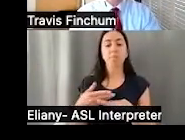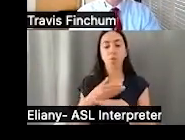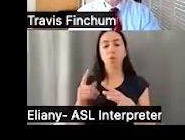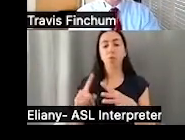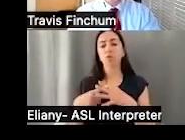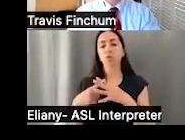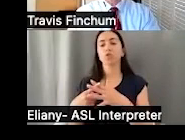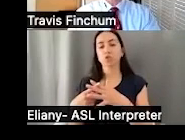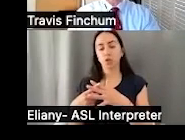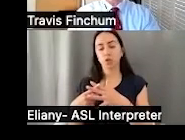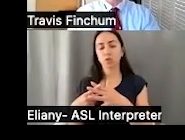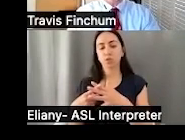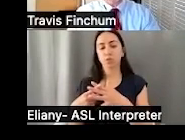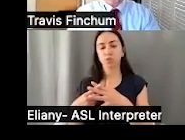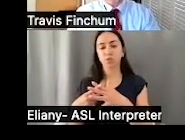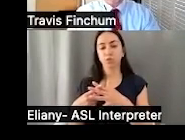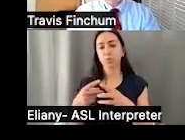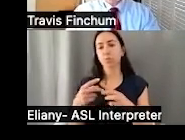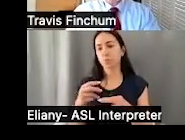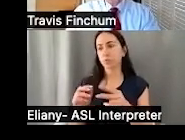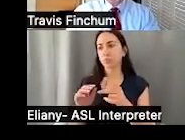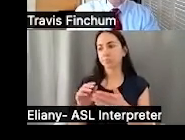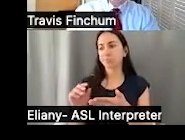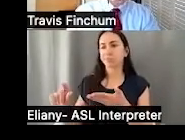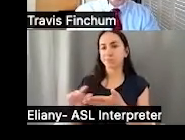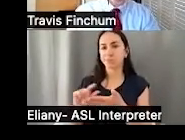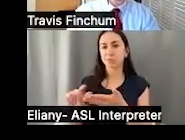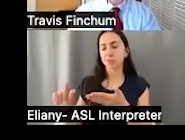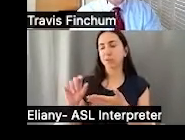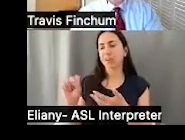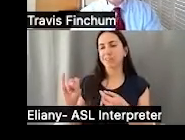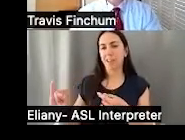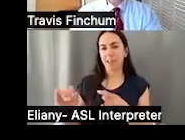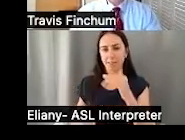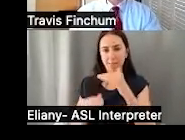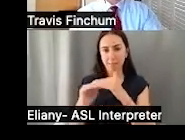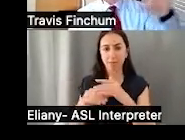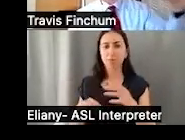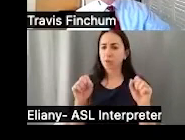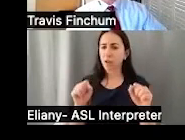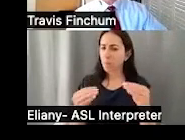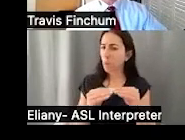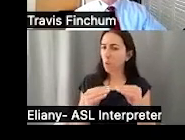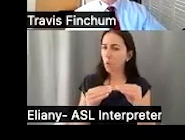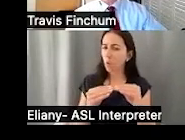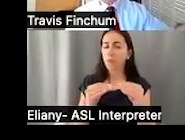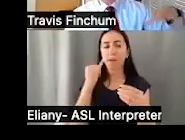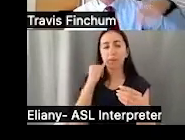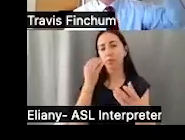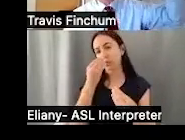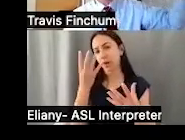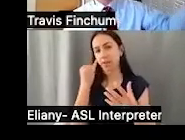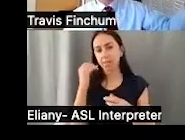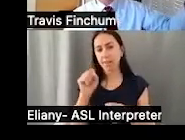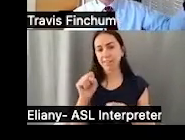antes de que la cuenta empiece a contar hacia el límite de SSI. También puedes tener más dinero si